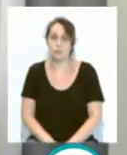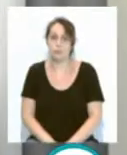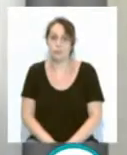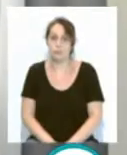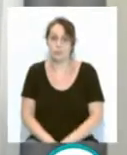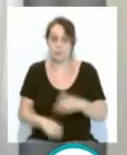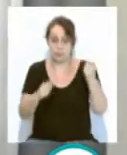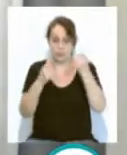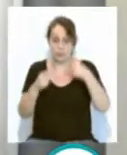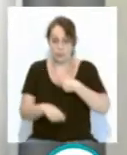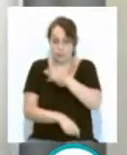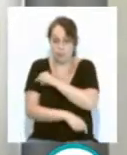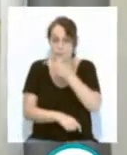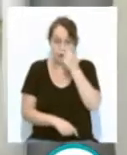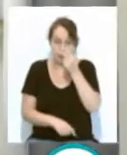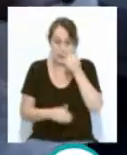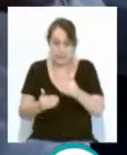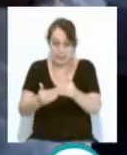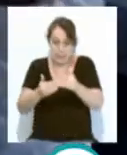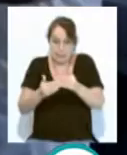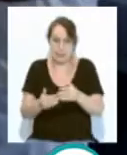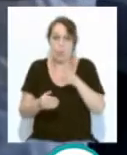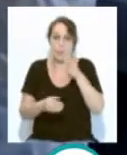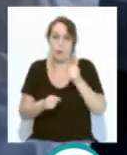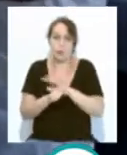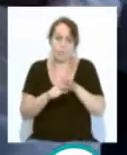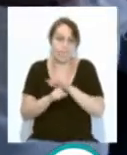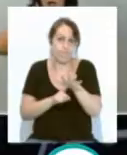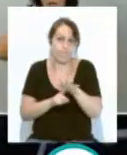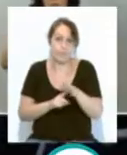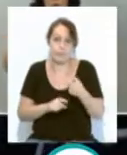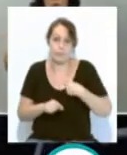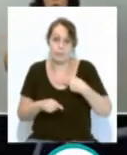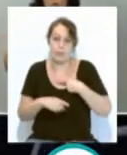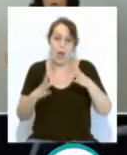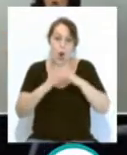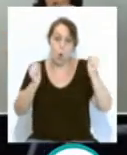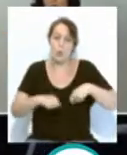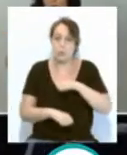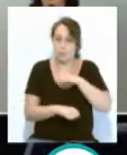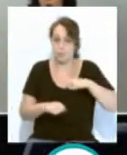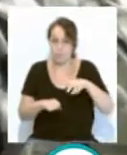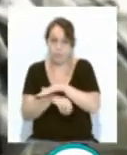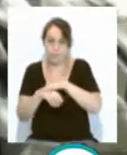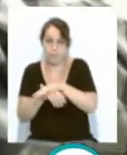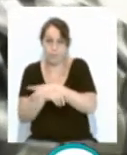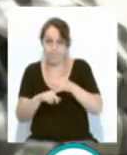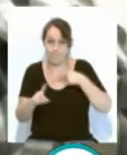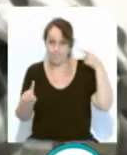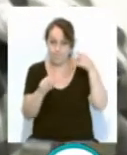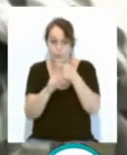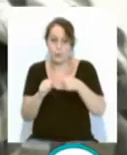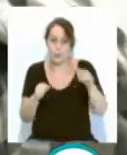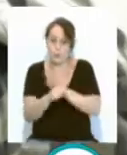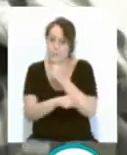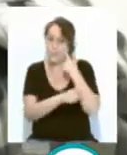La campaña de vacunación de la gripe se adelanta este año debido al coronavirus. La medida acordada entre Gobierno y comunidades autónomas persigue aumentar la